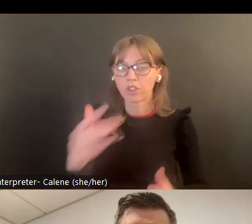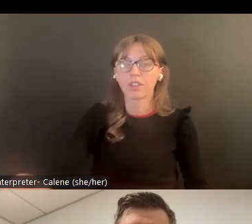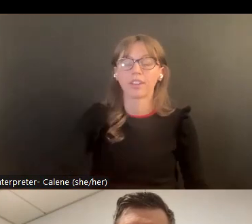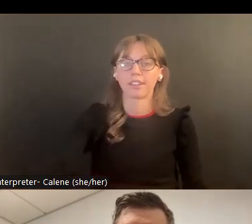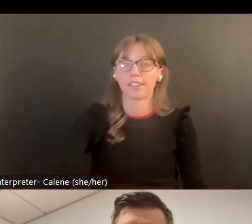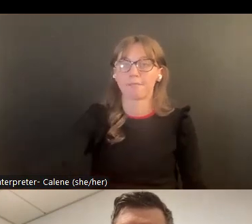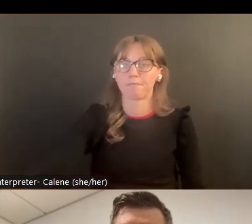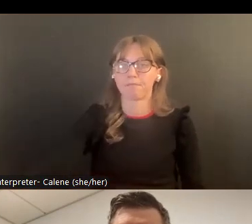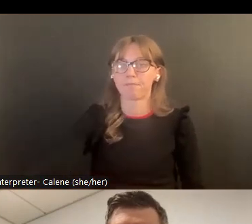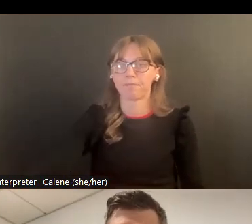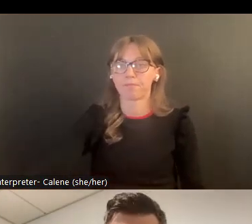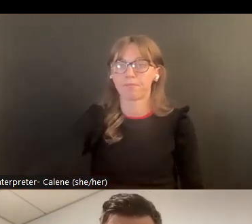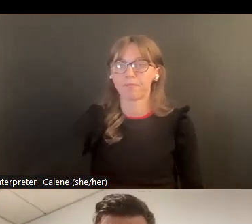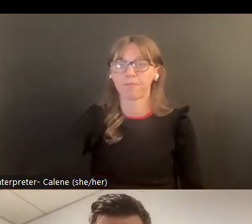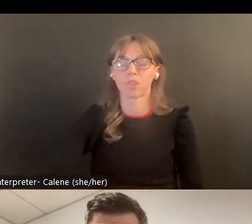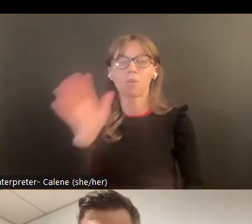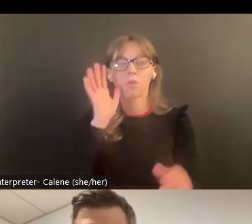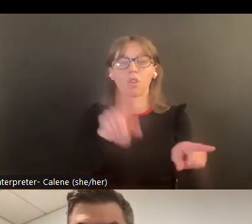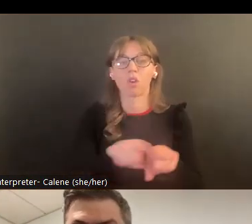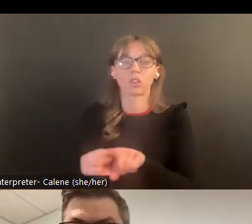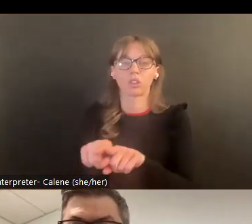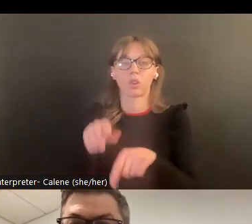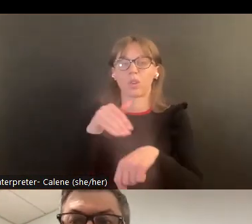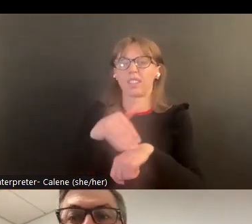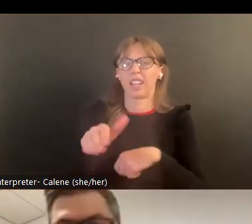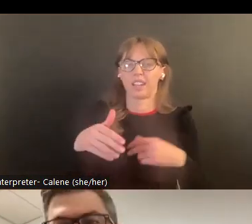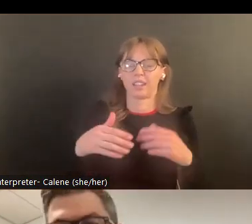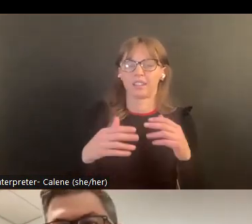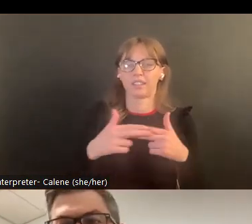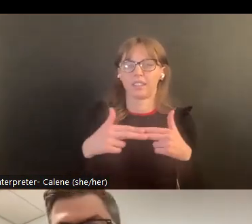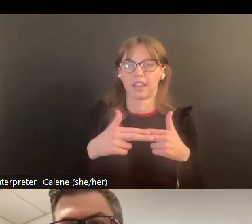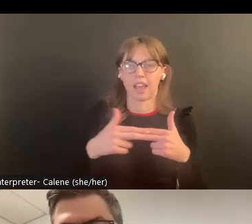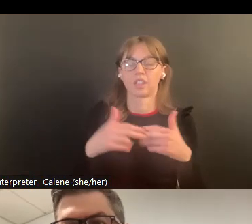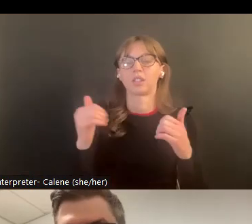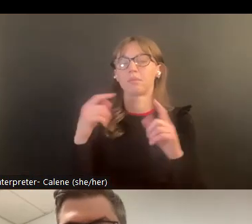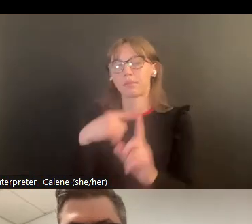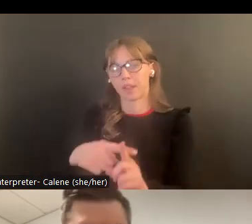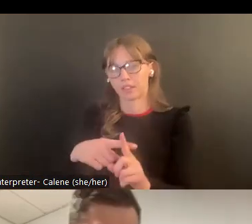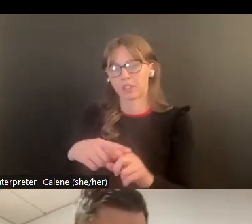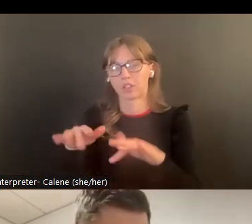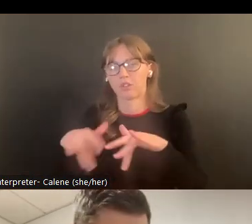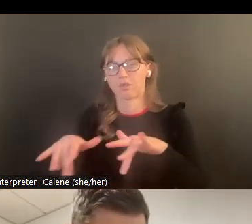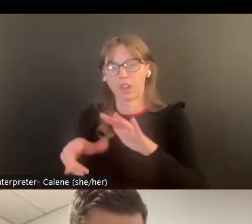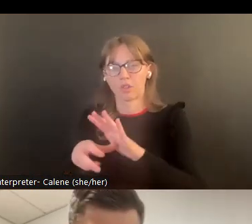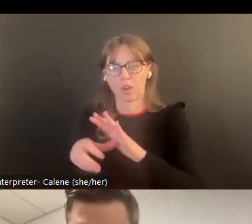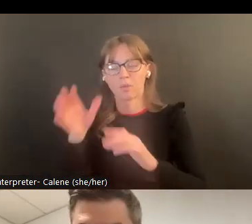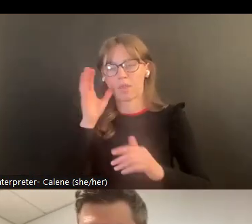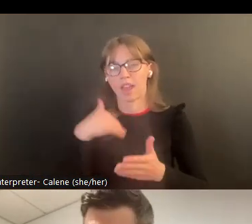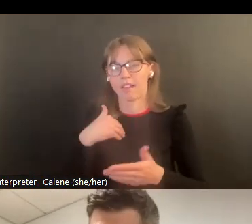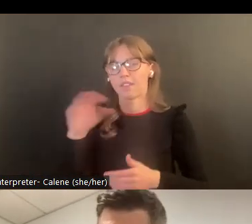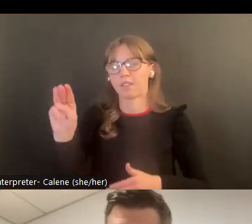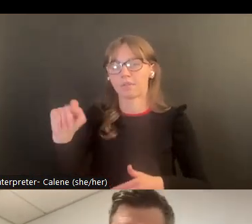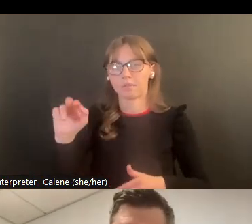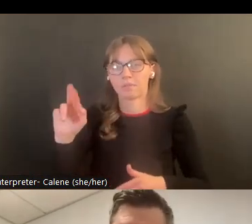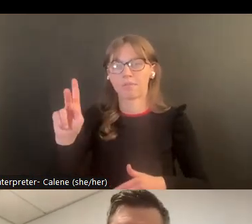preguntas lo que prefieres y también vamos a enviarle una copia de las diapositivas con la grabación y todos van a recibirlo